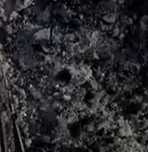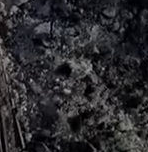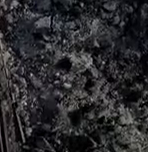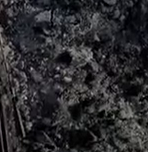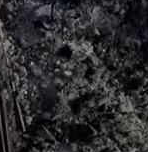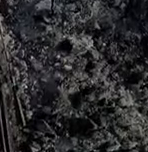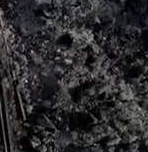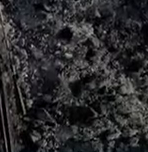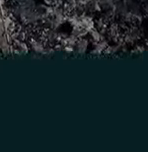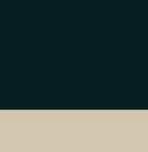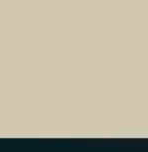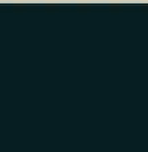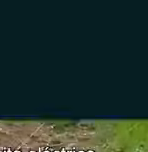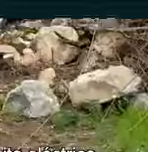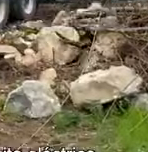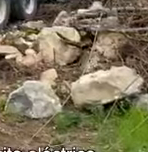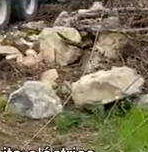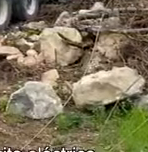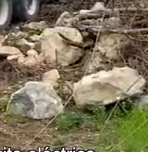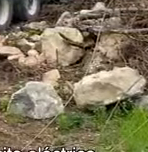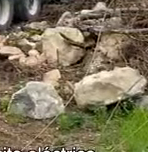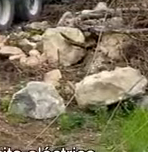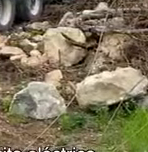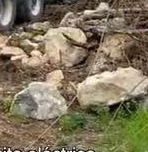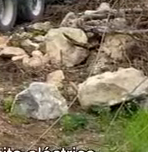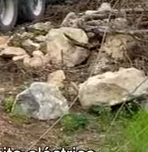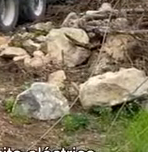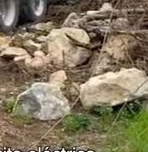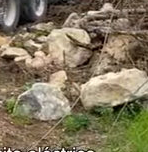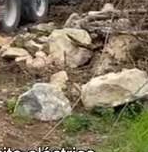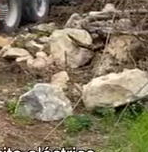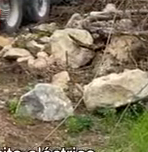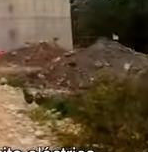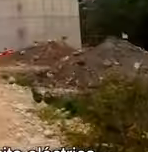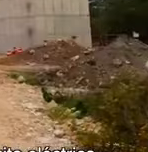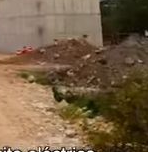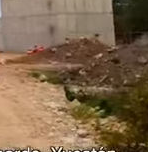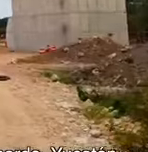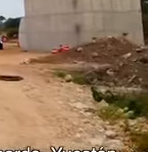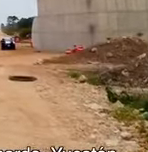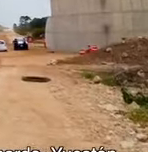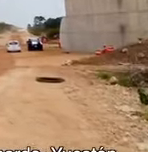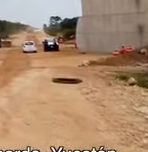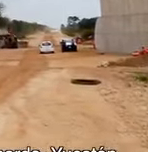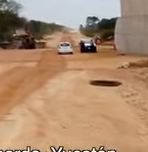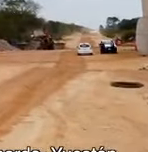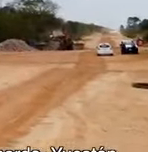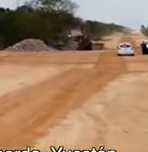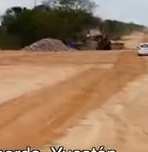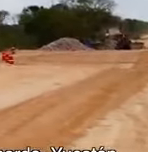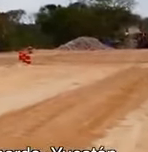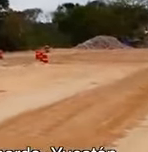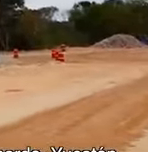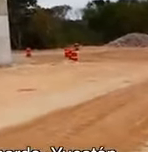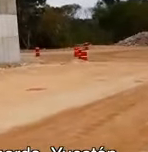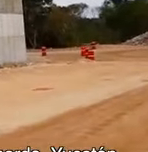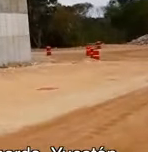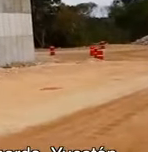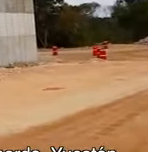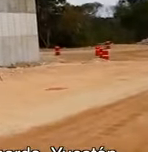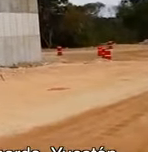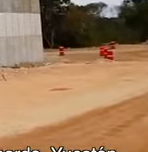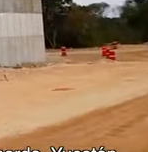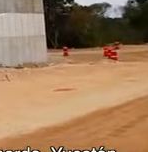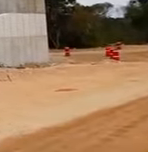subrasante. En el tramo 3, se realizan adecuaciones del circuito eléctrico de media tensión a la altura del poblado de San